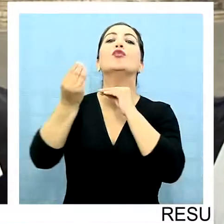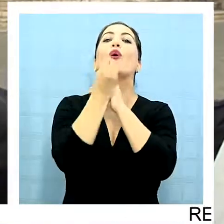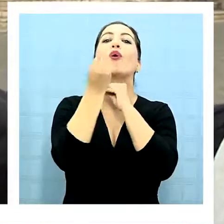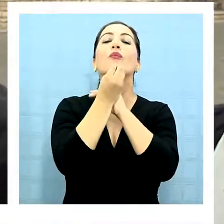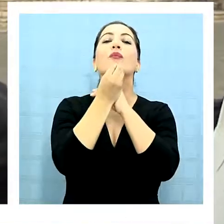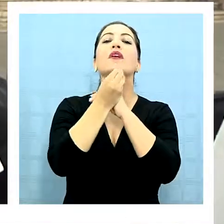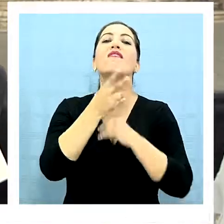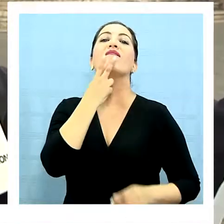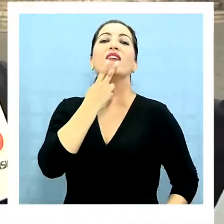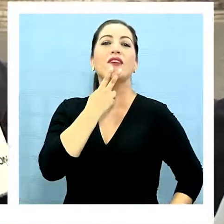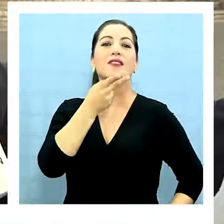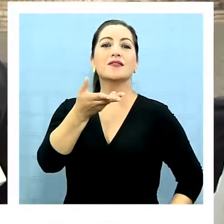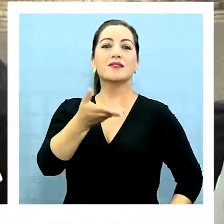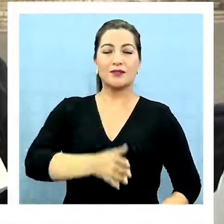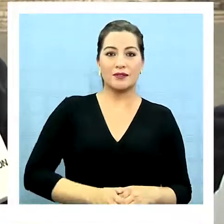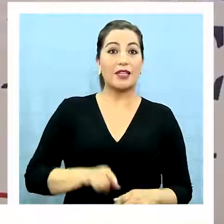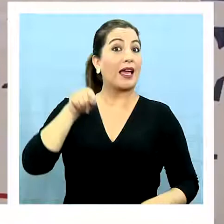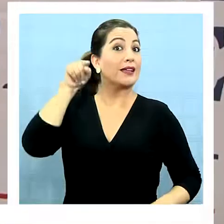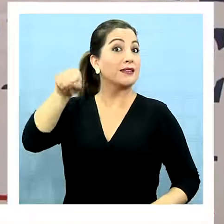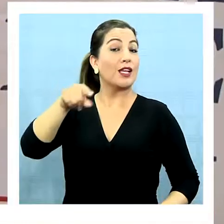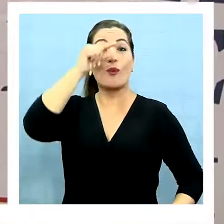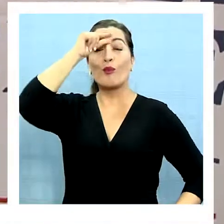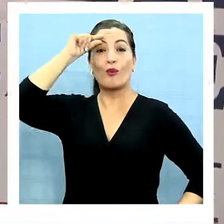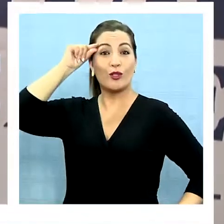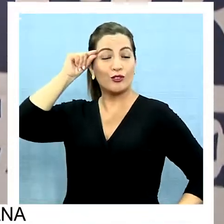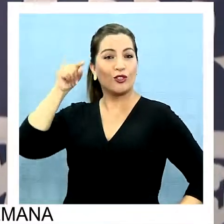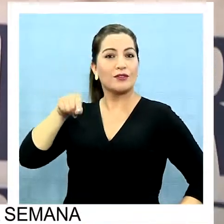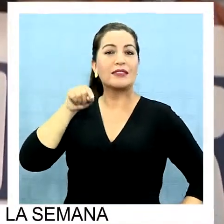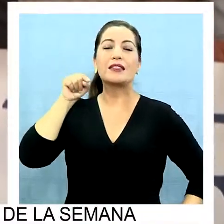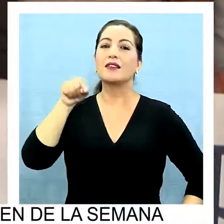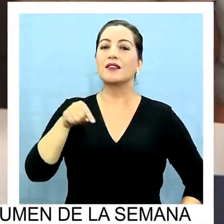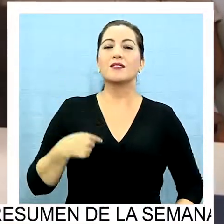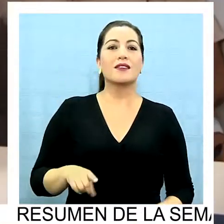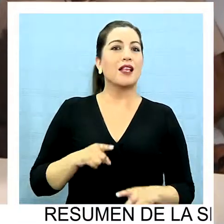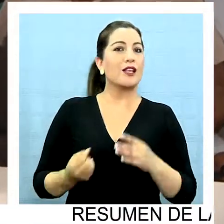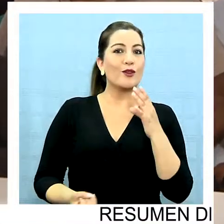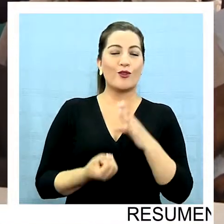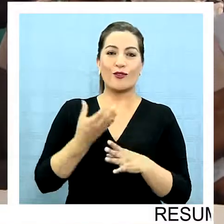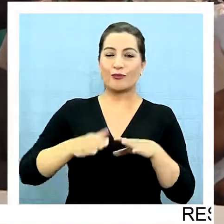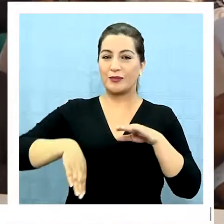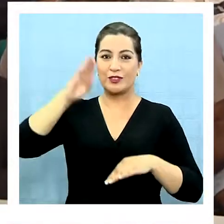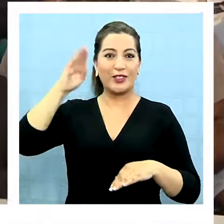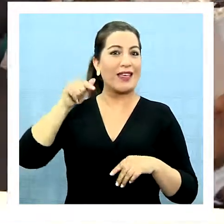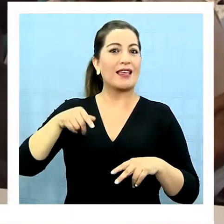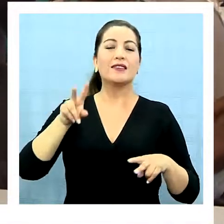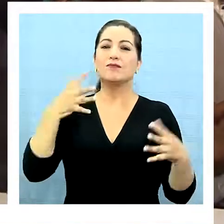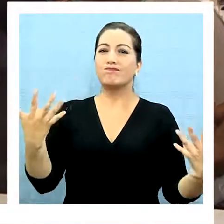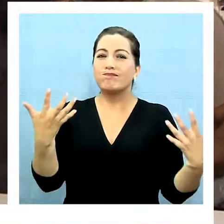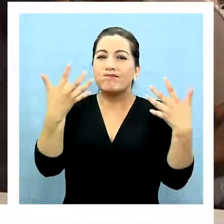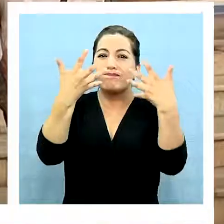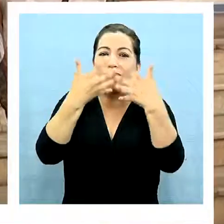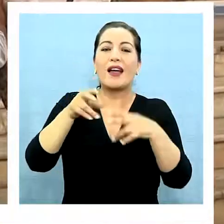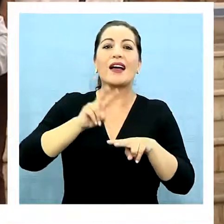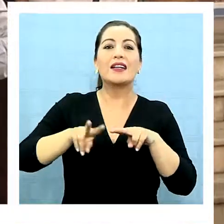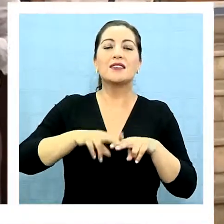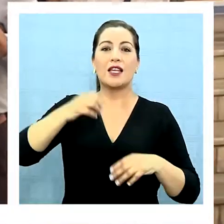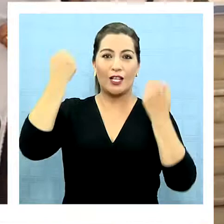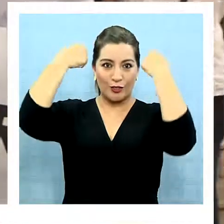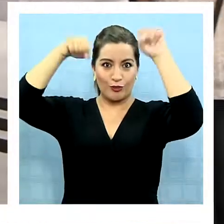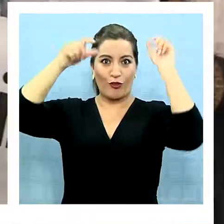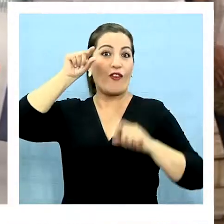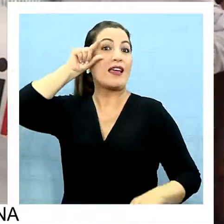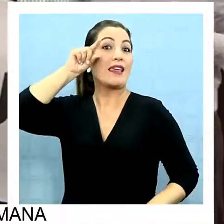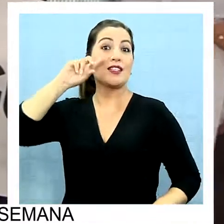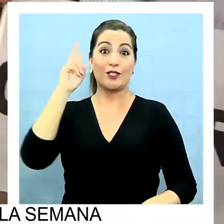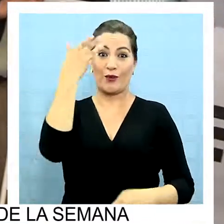primer derecho es comer, es vivir. Así es como el sonismo en pleno y la nueva mayoría se articulan para lograr el triunfo